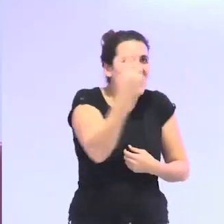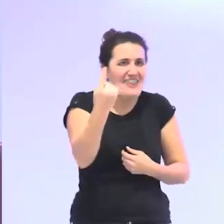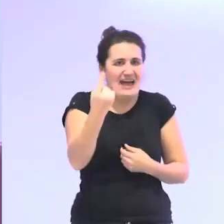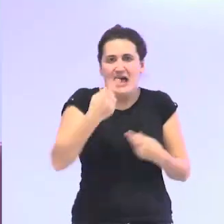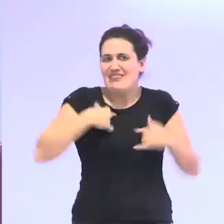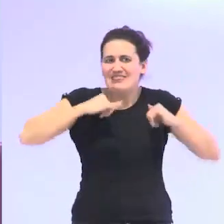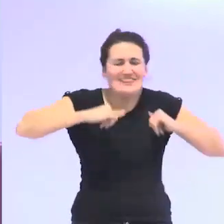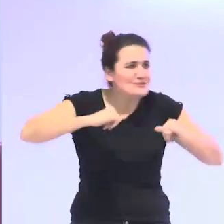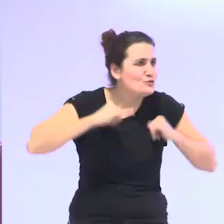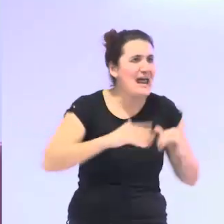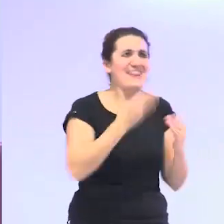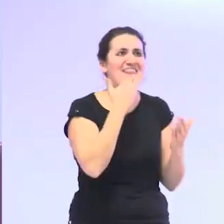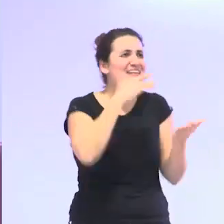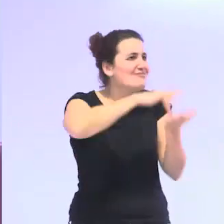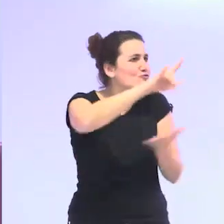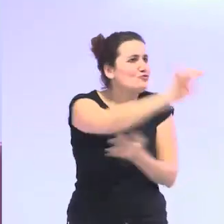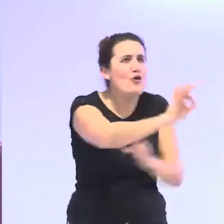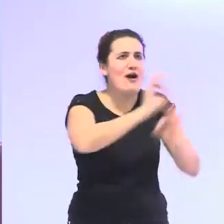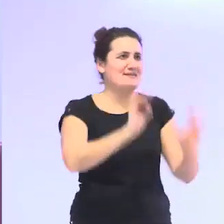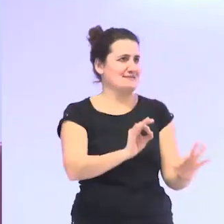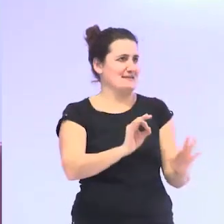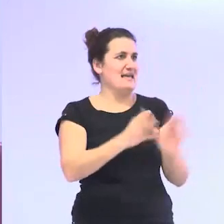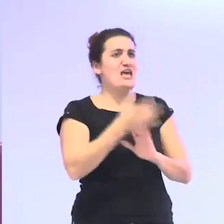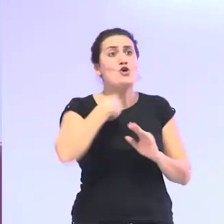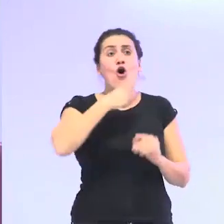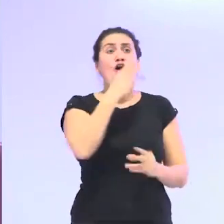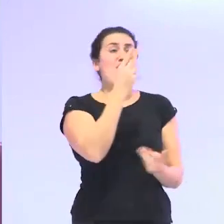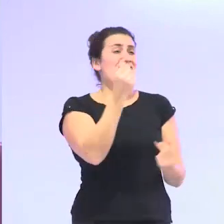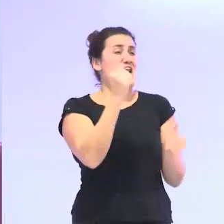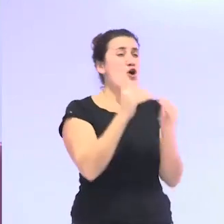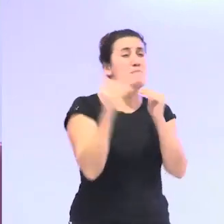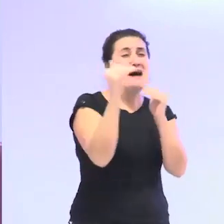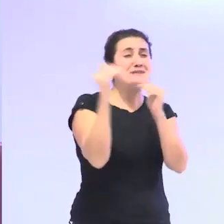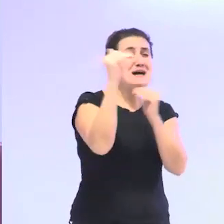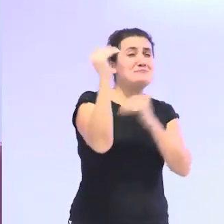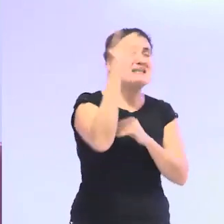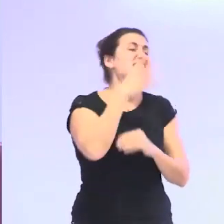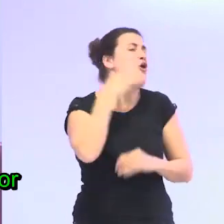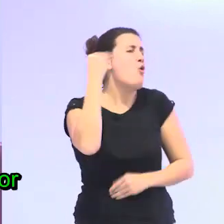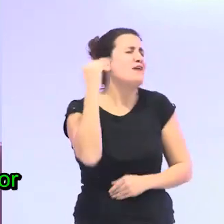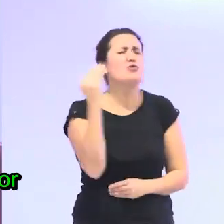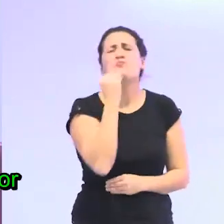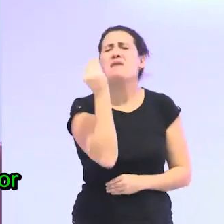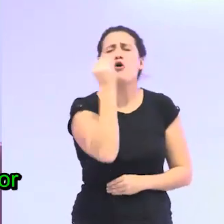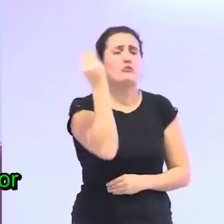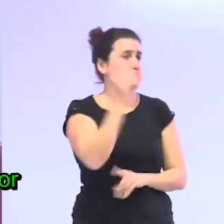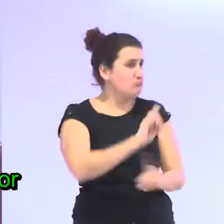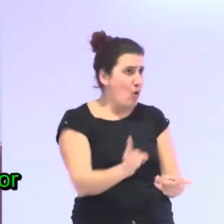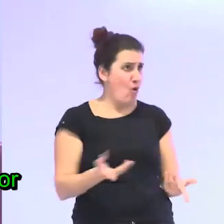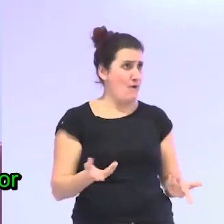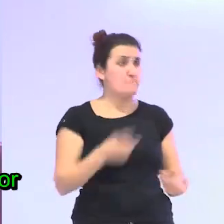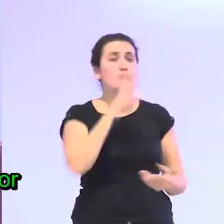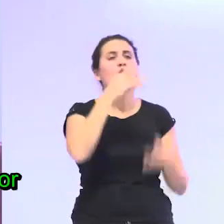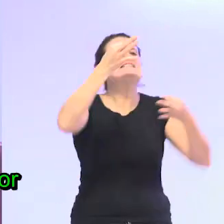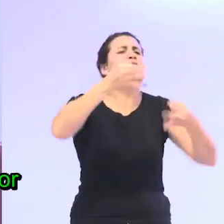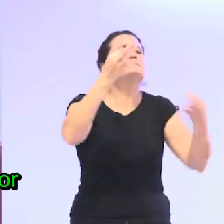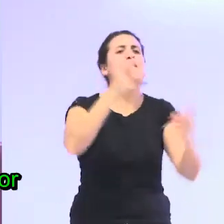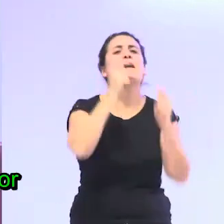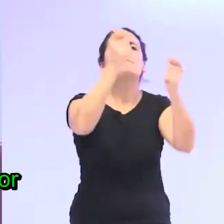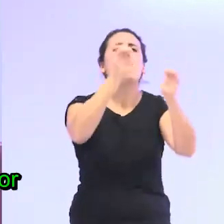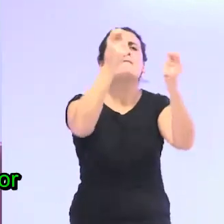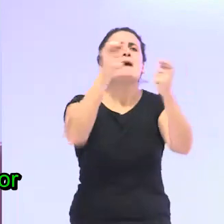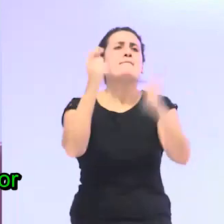disfrutarla esta edad y no darle más valor siempre a la juventud porque siempre estamos poniendo en valor